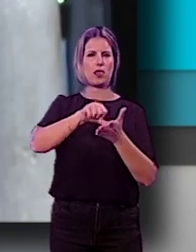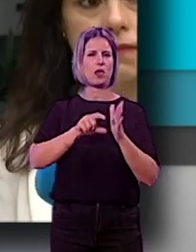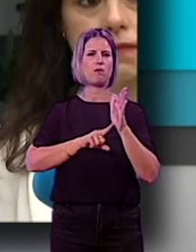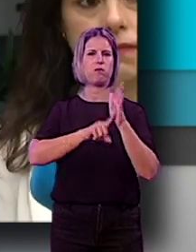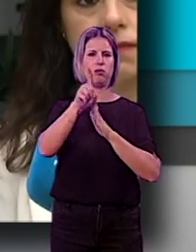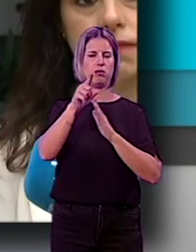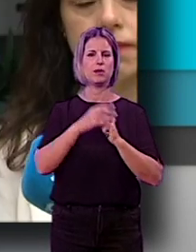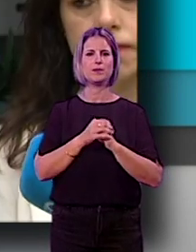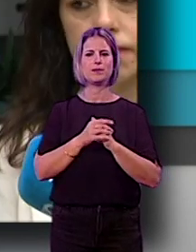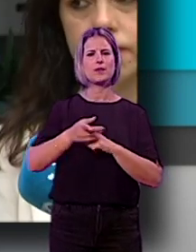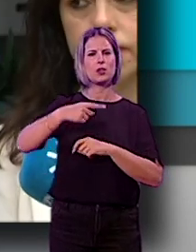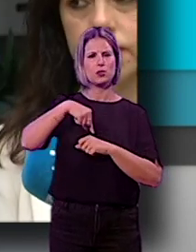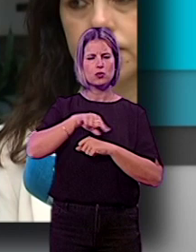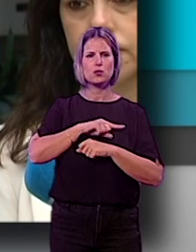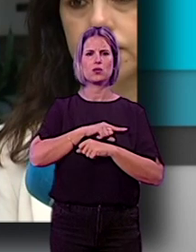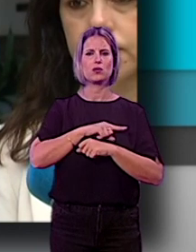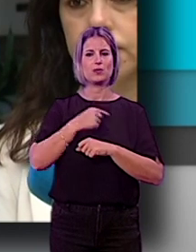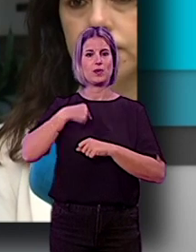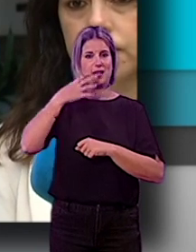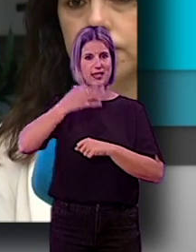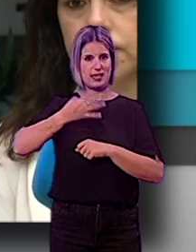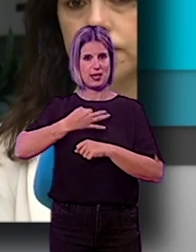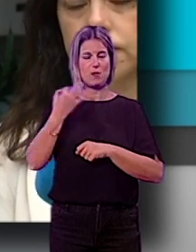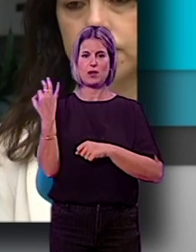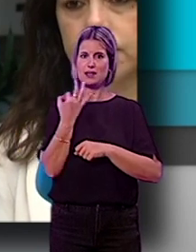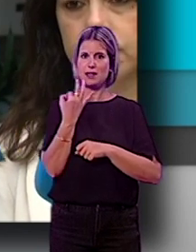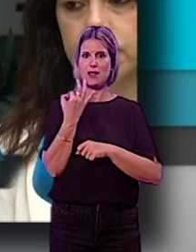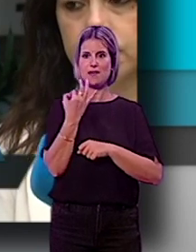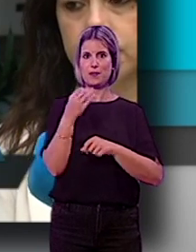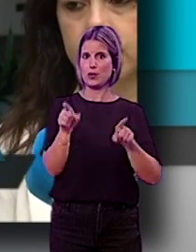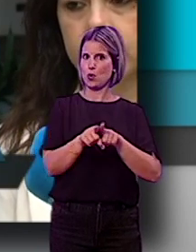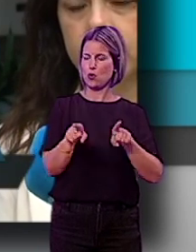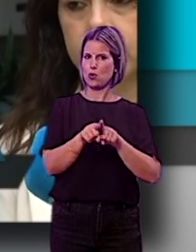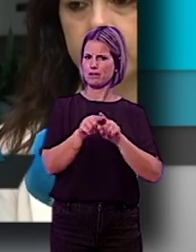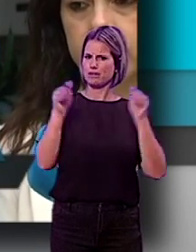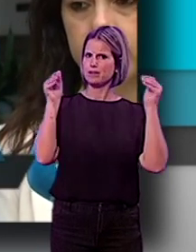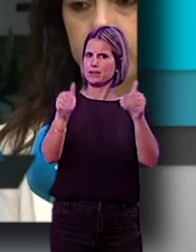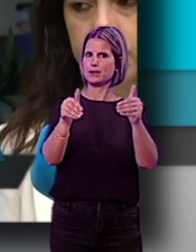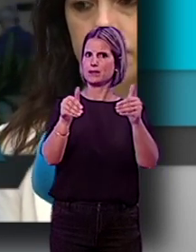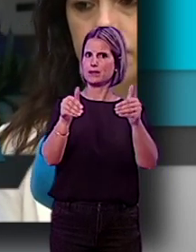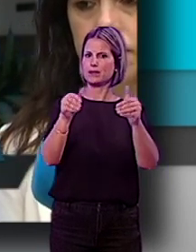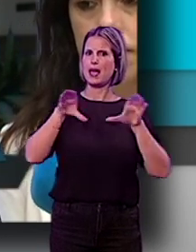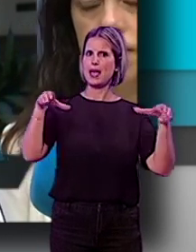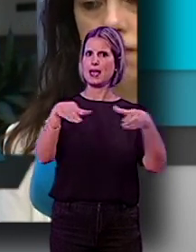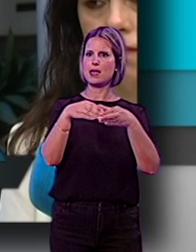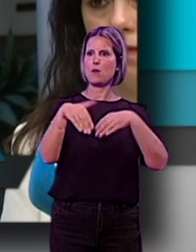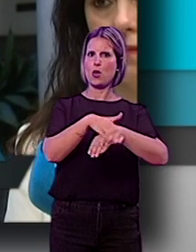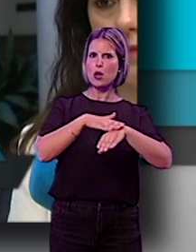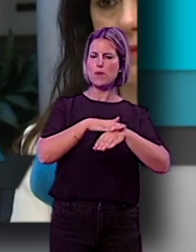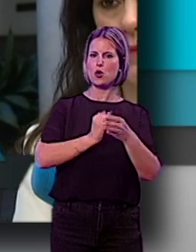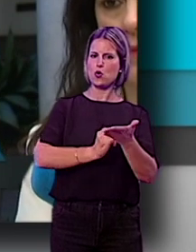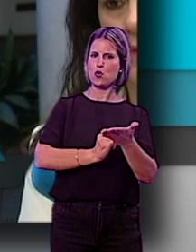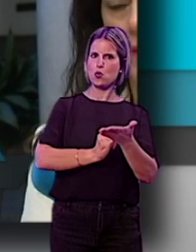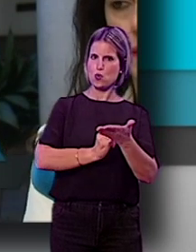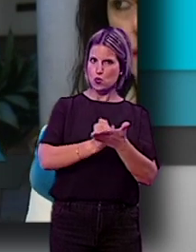Vamos a ir marcando lo que creemos que debe ser el foco que debería tomar este equipo de gobierno, la ruta que